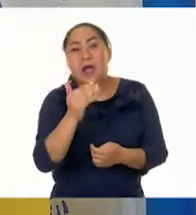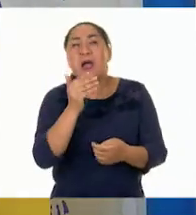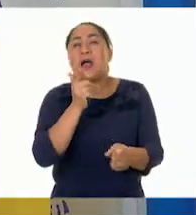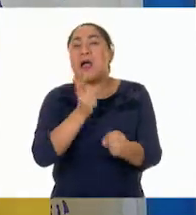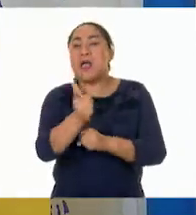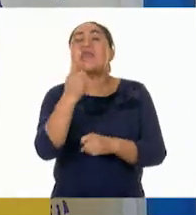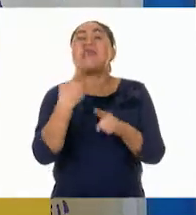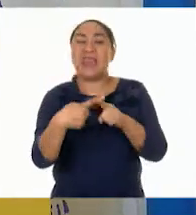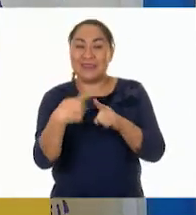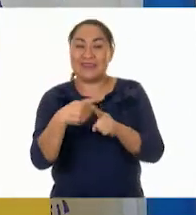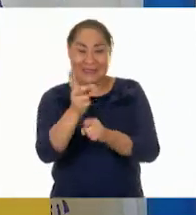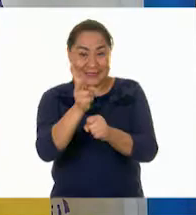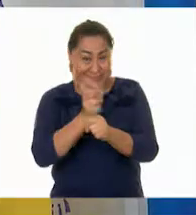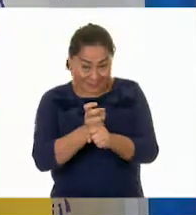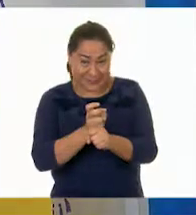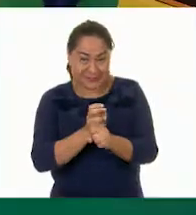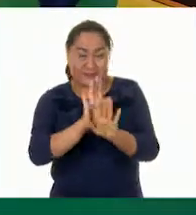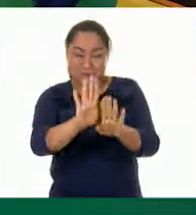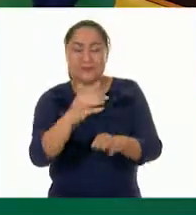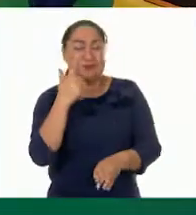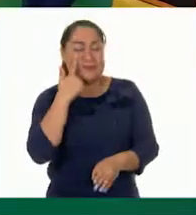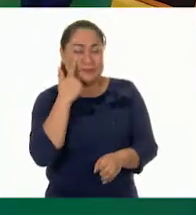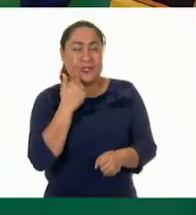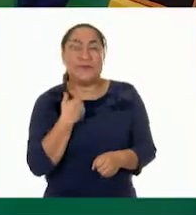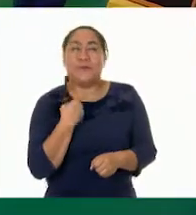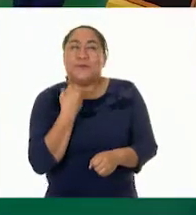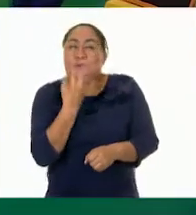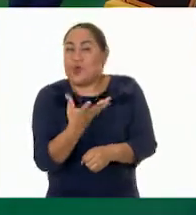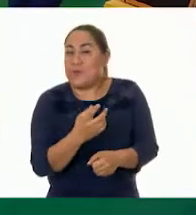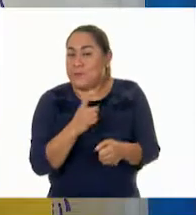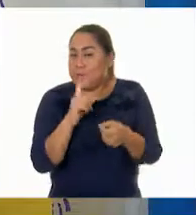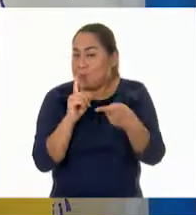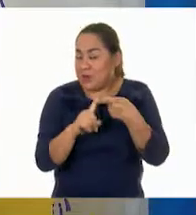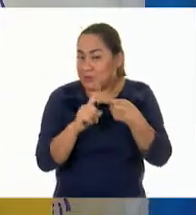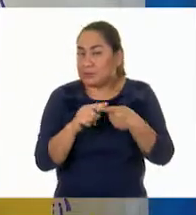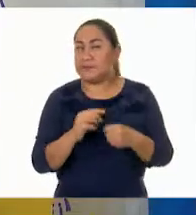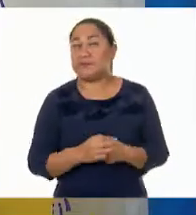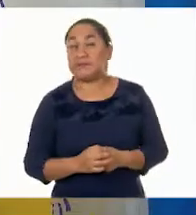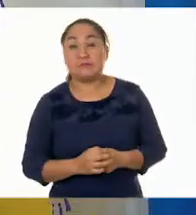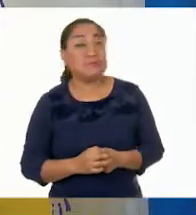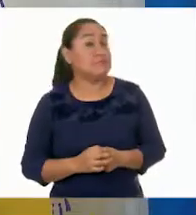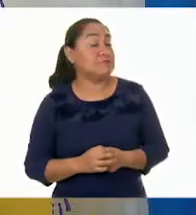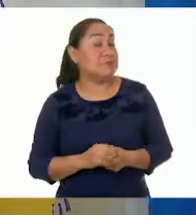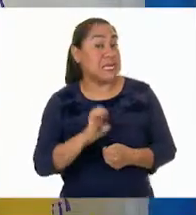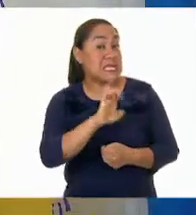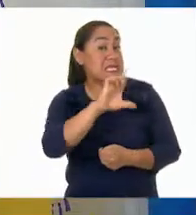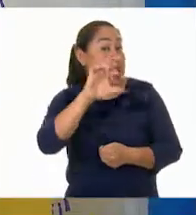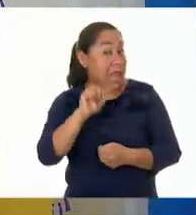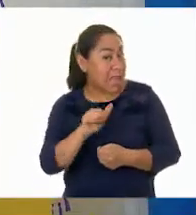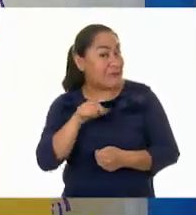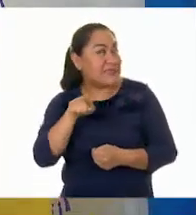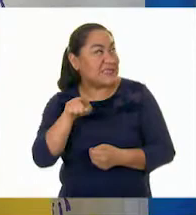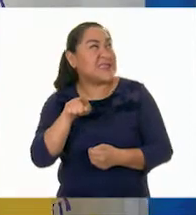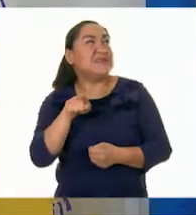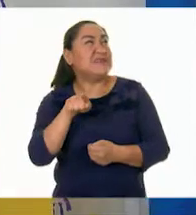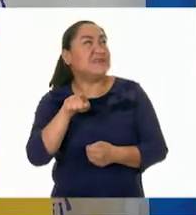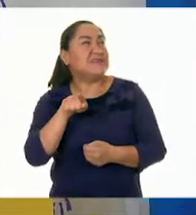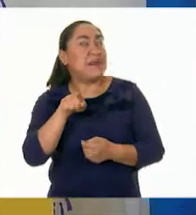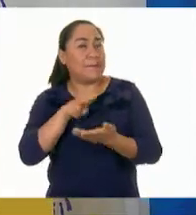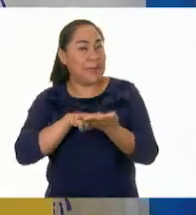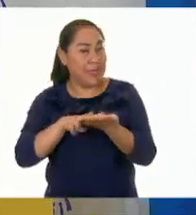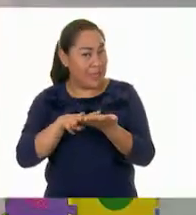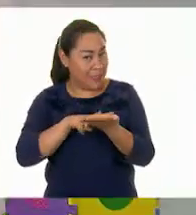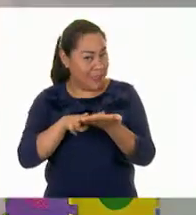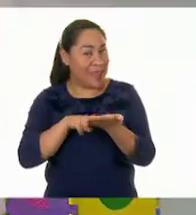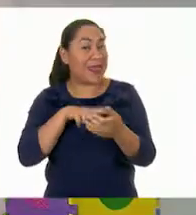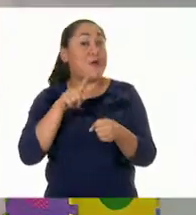hablando. A ver. Bueno, vamos a empezar con la primer pista. Primer pista. Ella es de color verde. Es